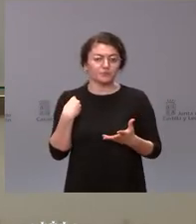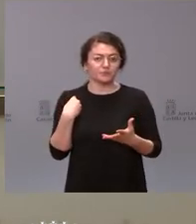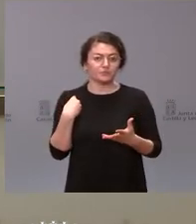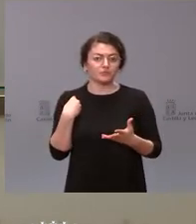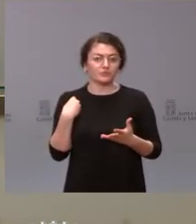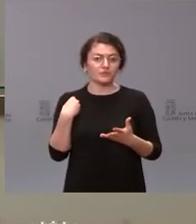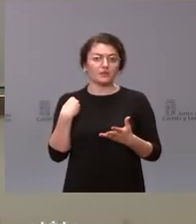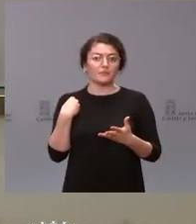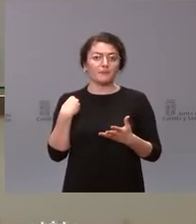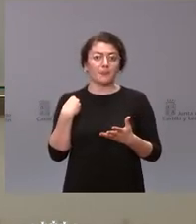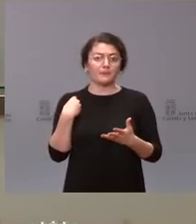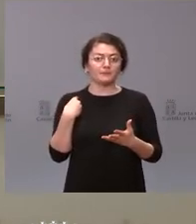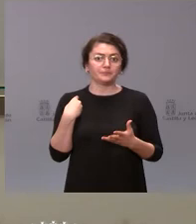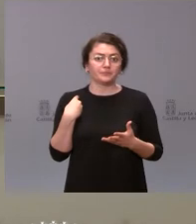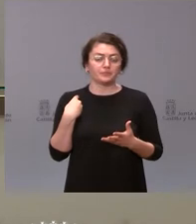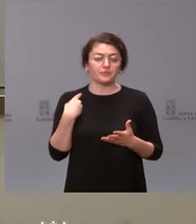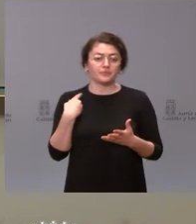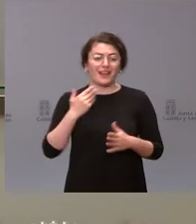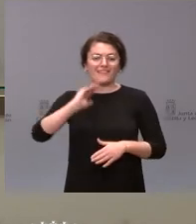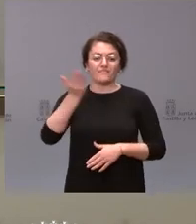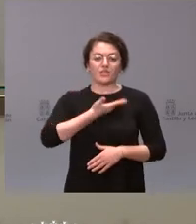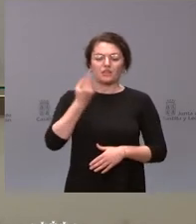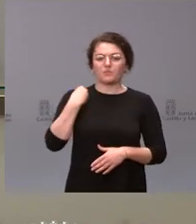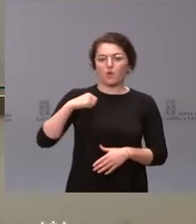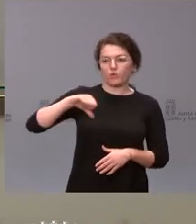los servicios sanitarios y la sanitaria que tuvo en las horas anteriores